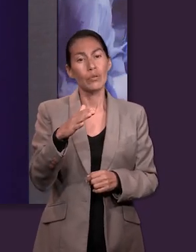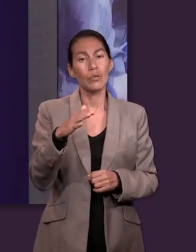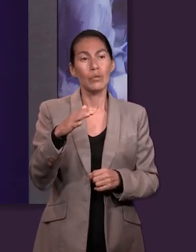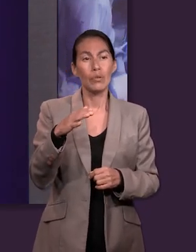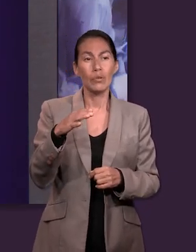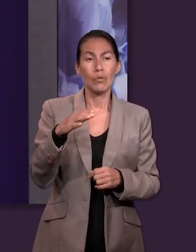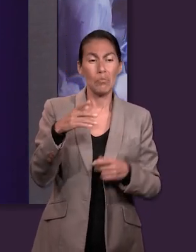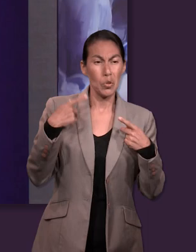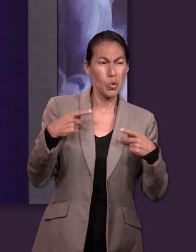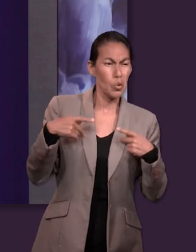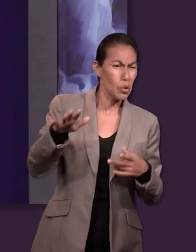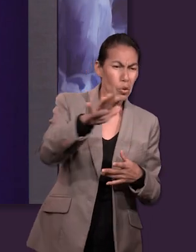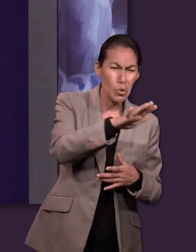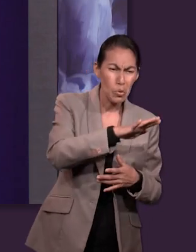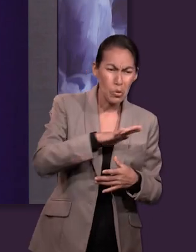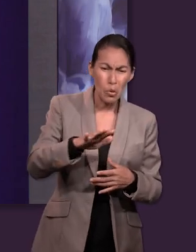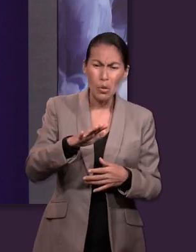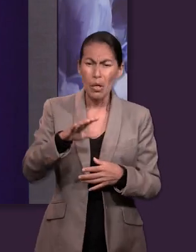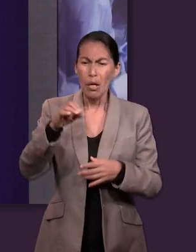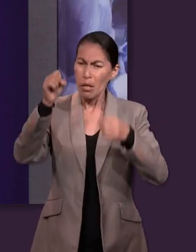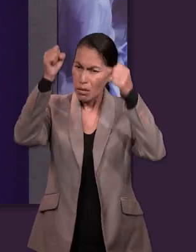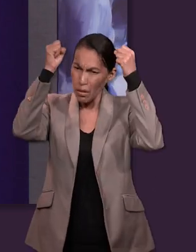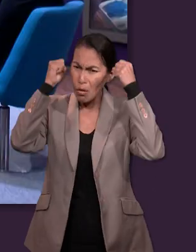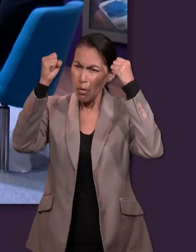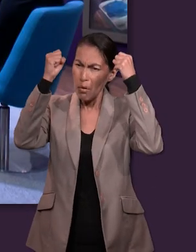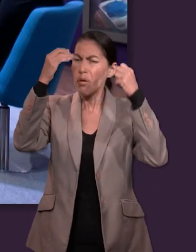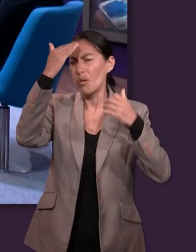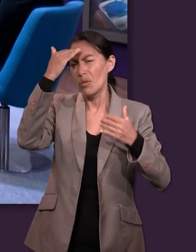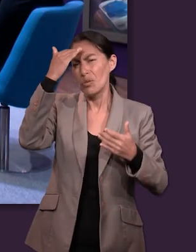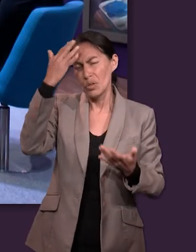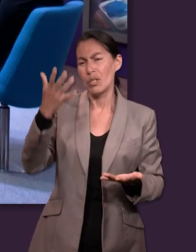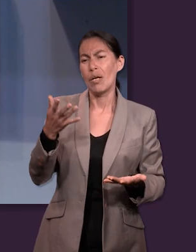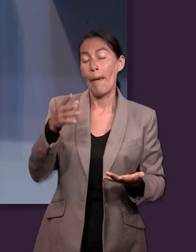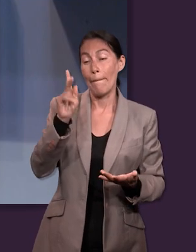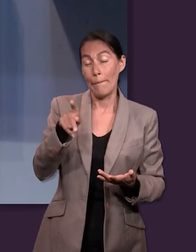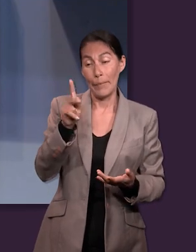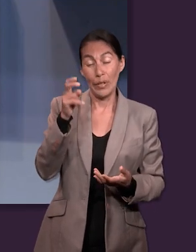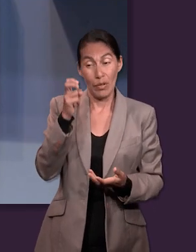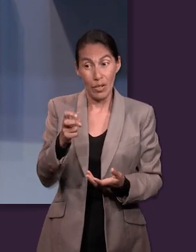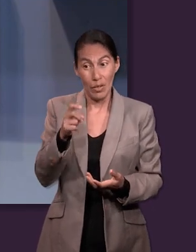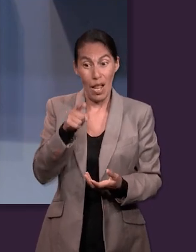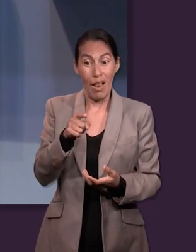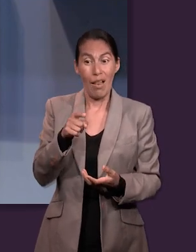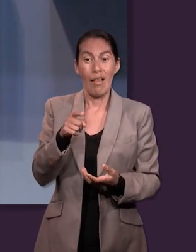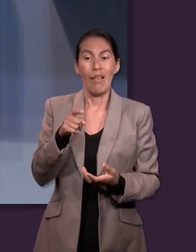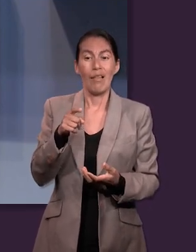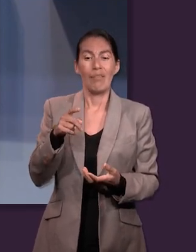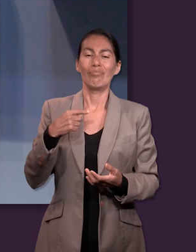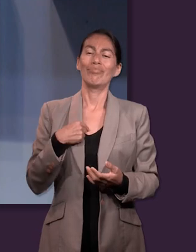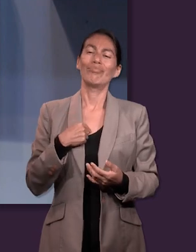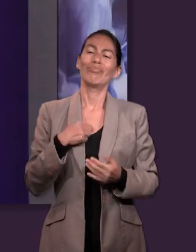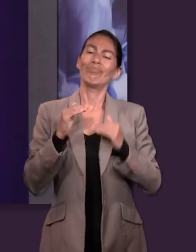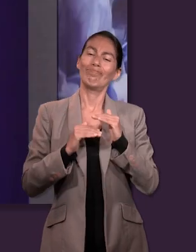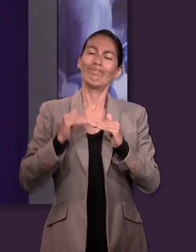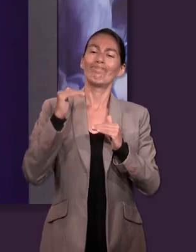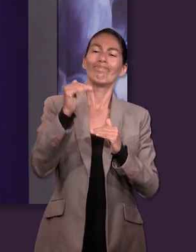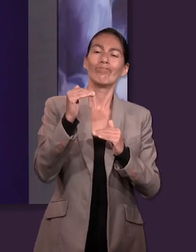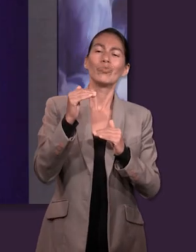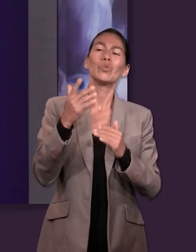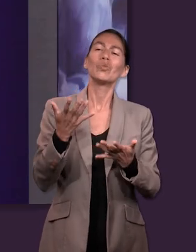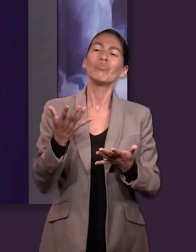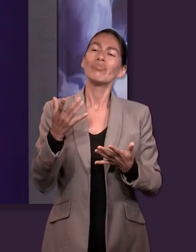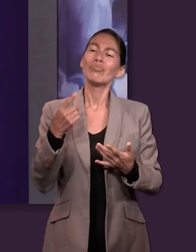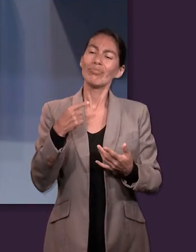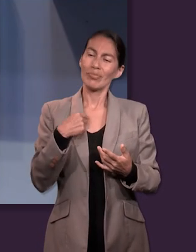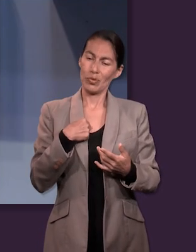sabemos que él era una persona que el pueblo conocía, era una persona que ganaba batallas, pero pues no por eso él iba a